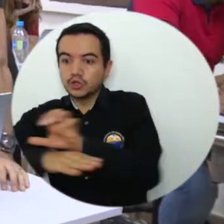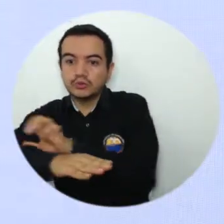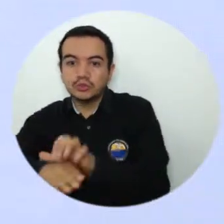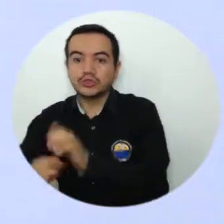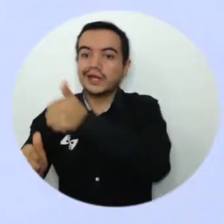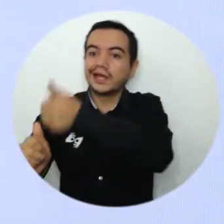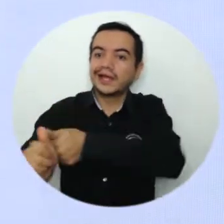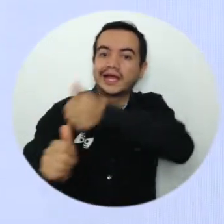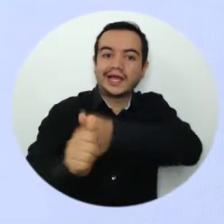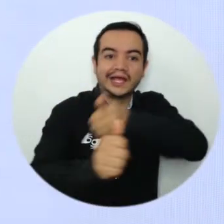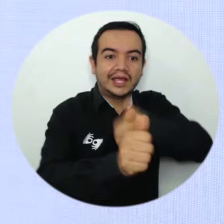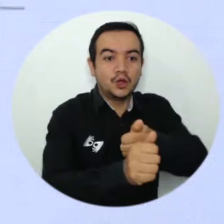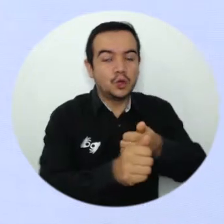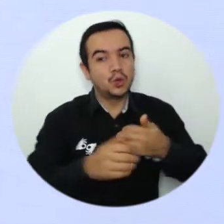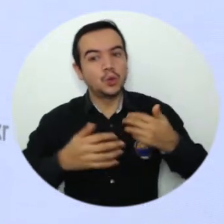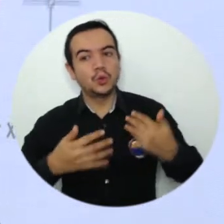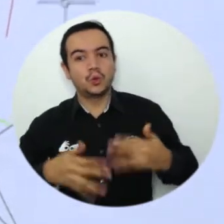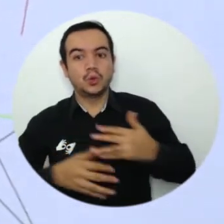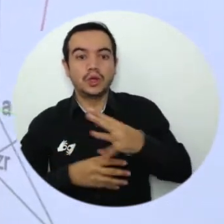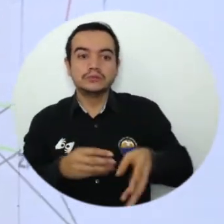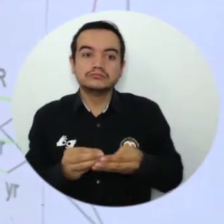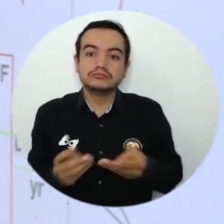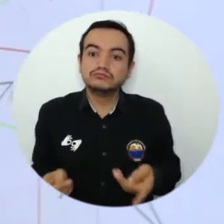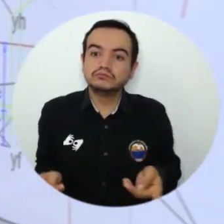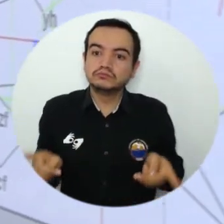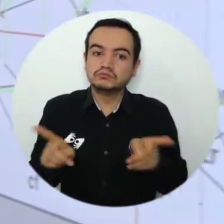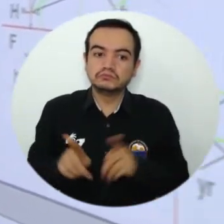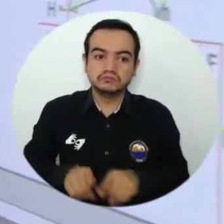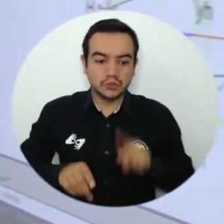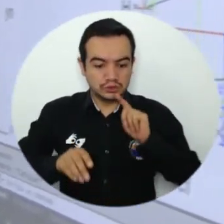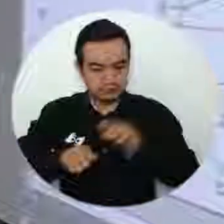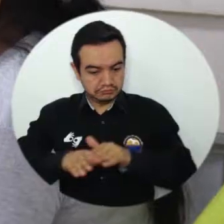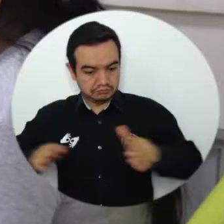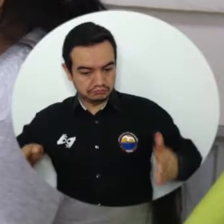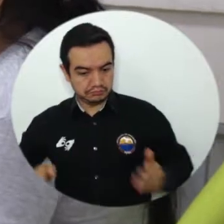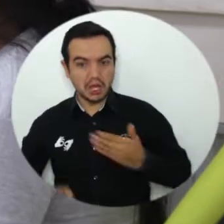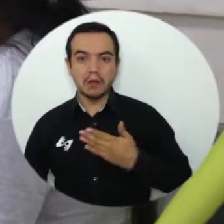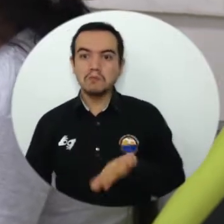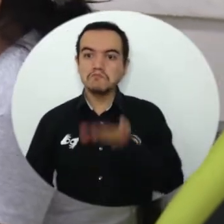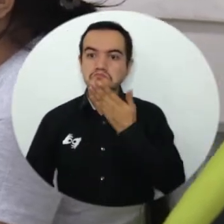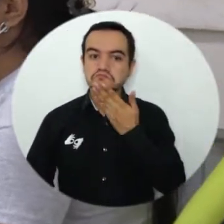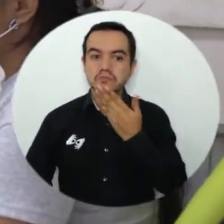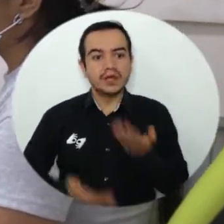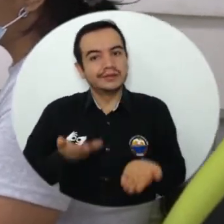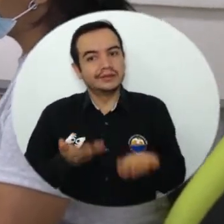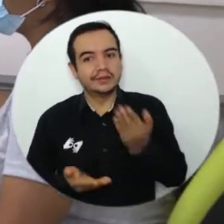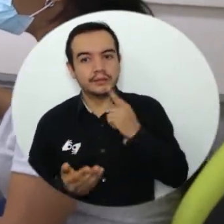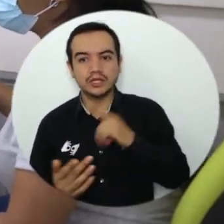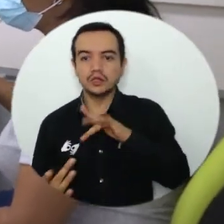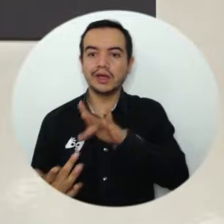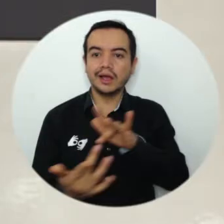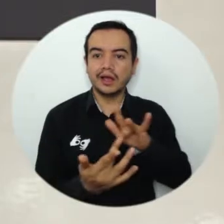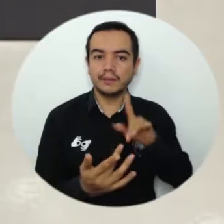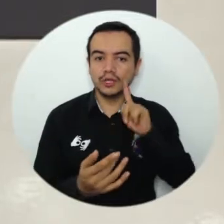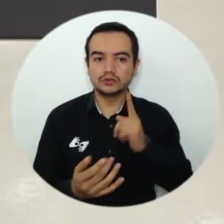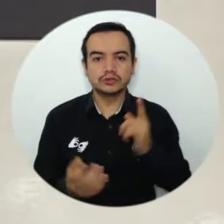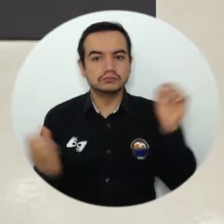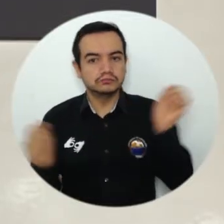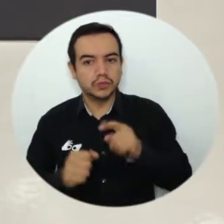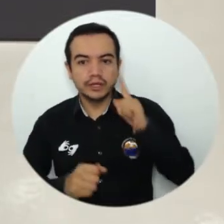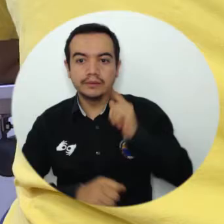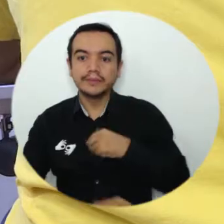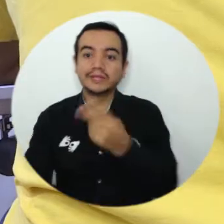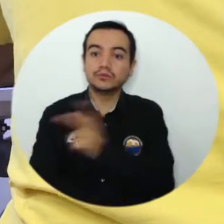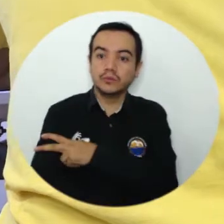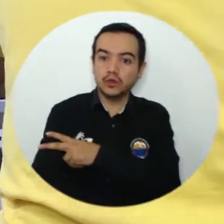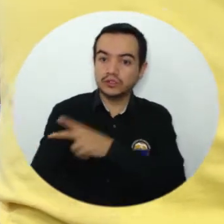computadores personales para cada estudiante, tenemos también pues las mesas adecuadas a los diferentes trabajos que vamos a realizar, podemos grabar las